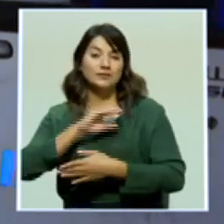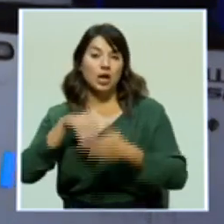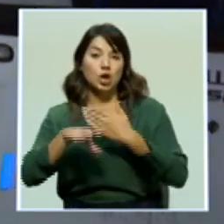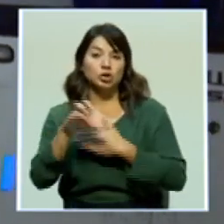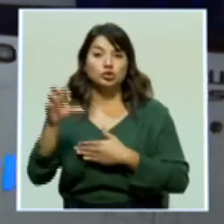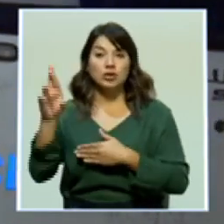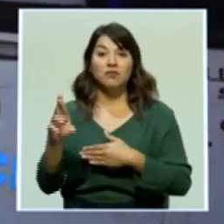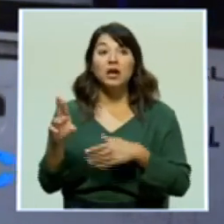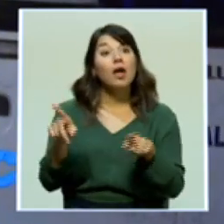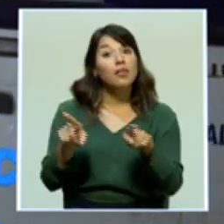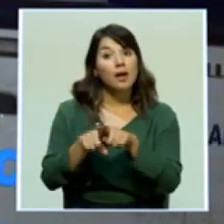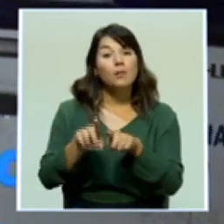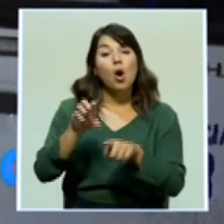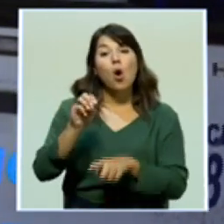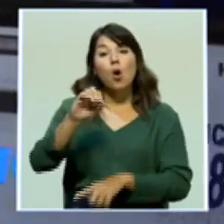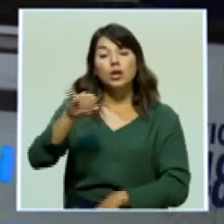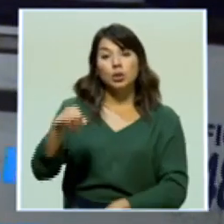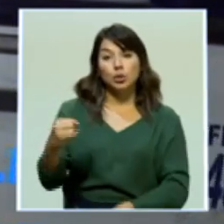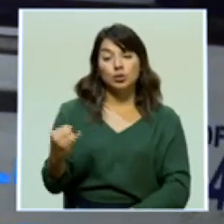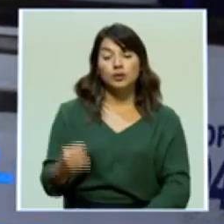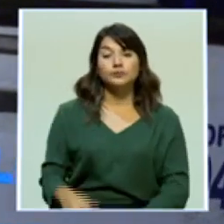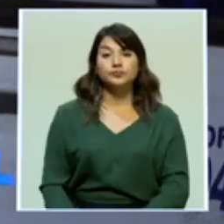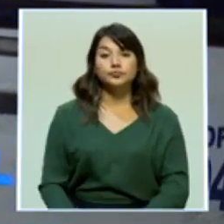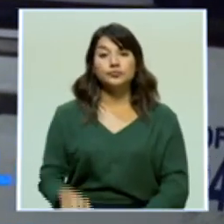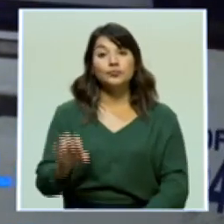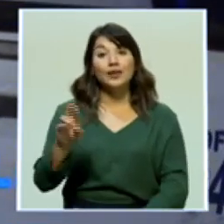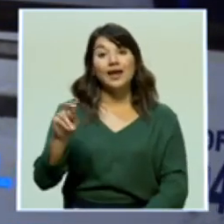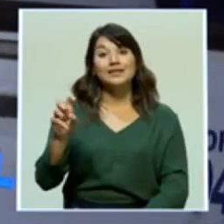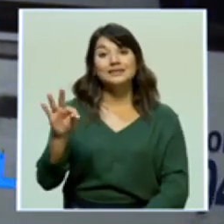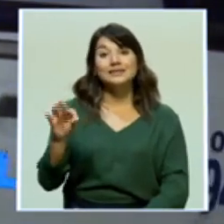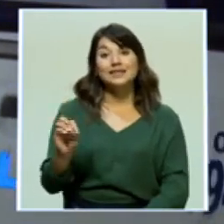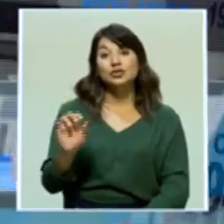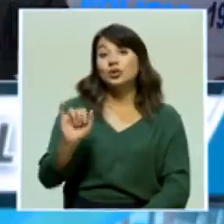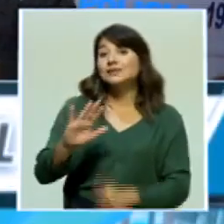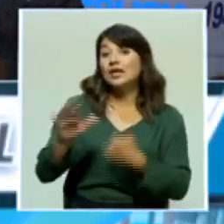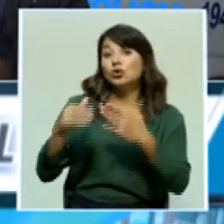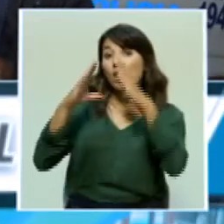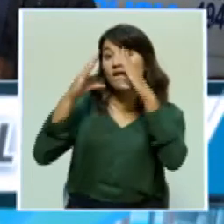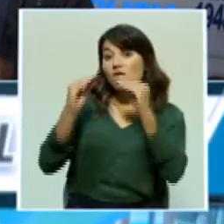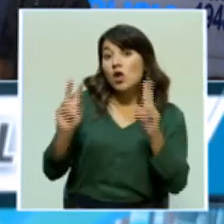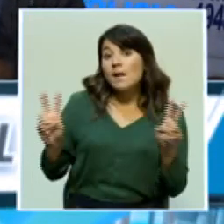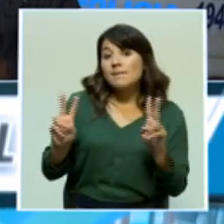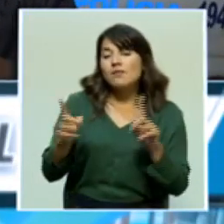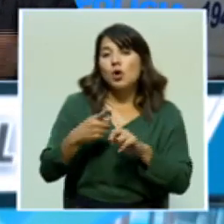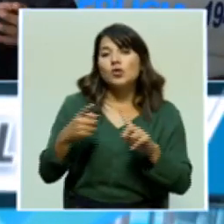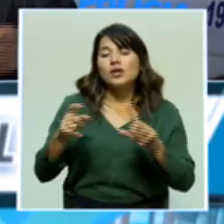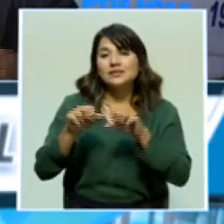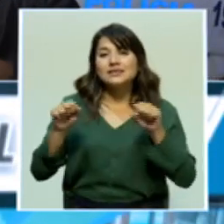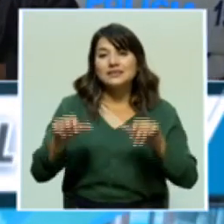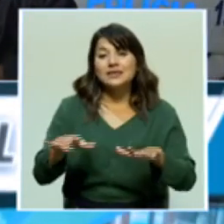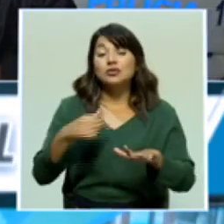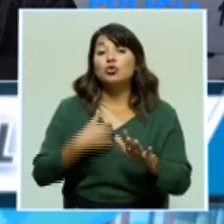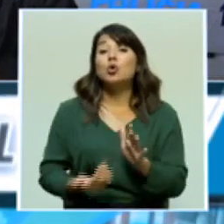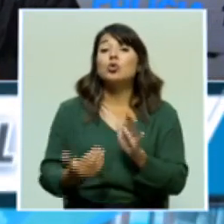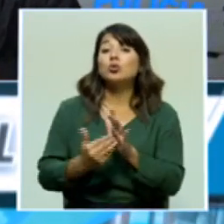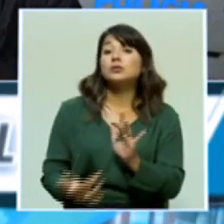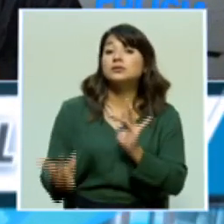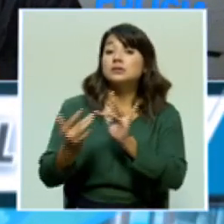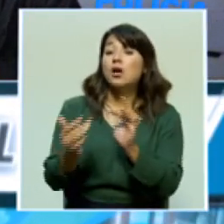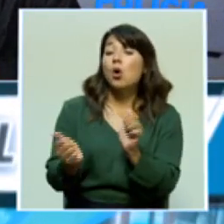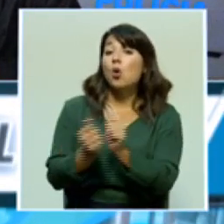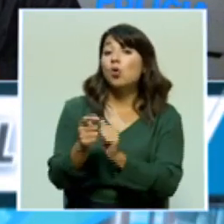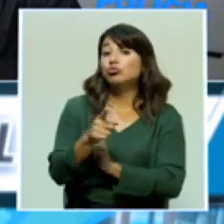el organismo de investigación judicial. Don Ernesto, esta es la información que tenemos en vivo desde La Sabana. Regreso con usted al estudio,